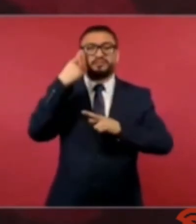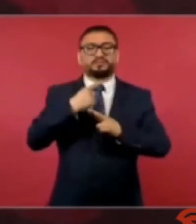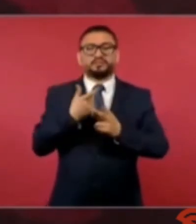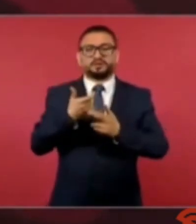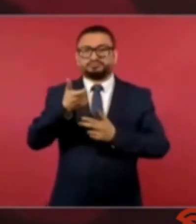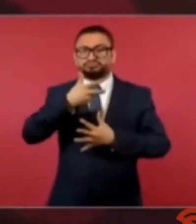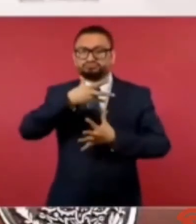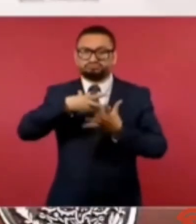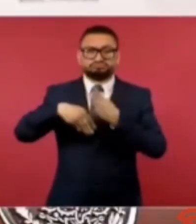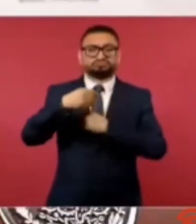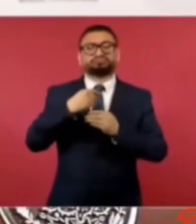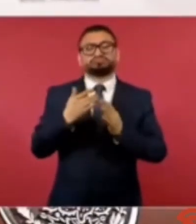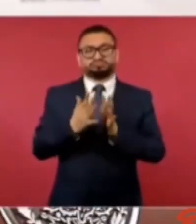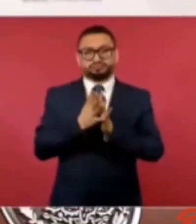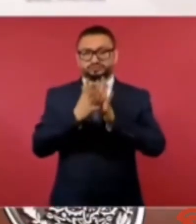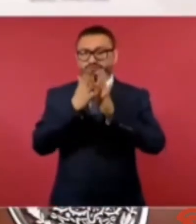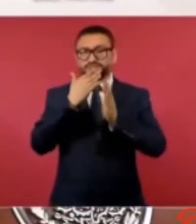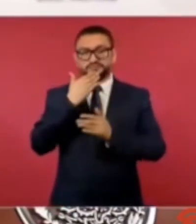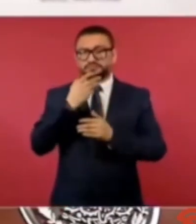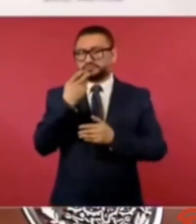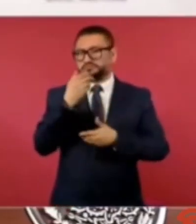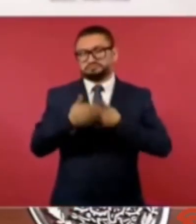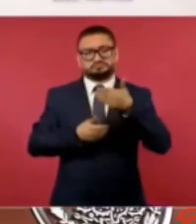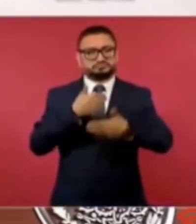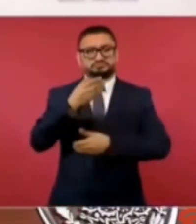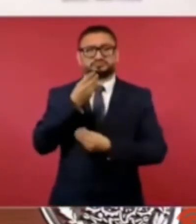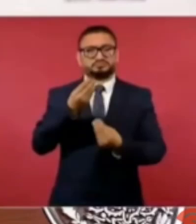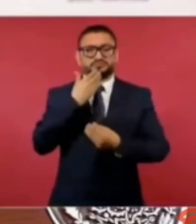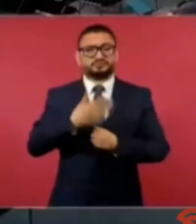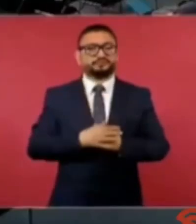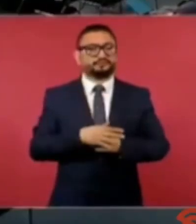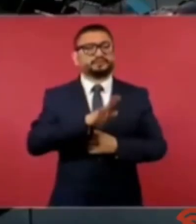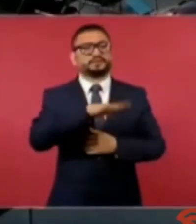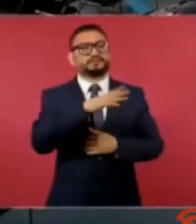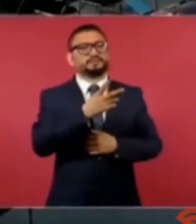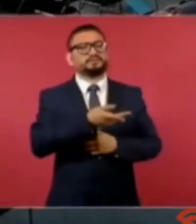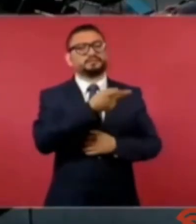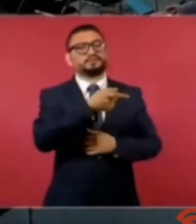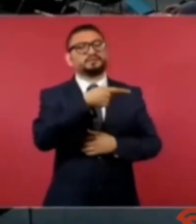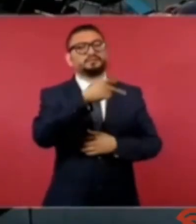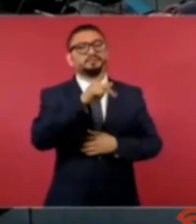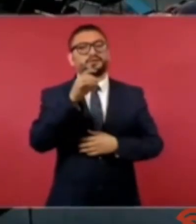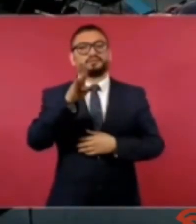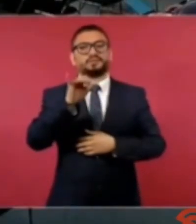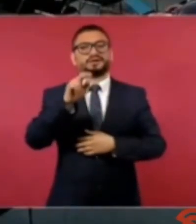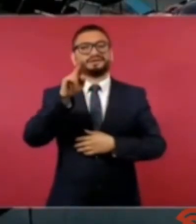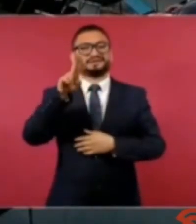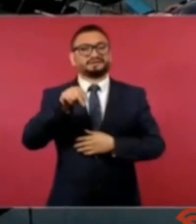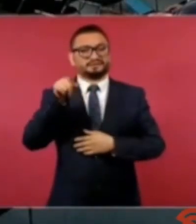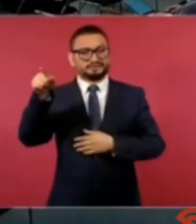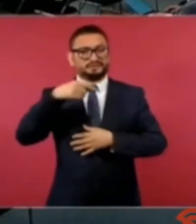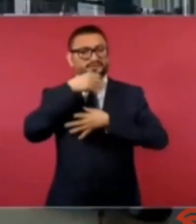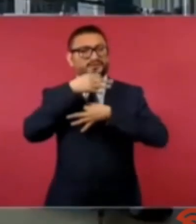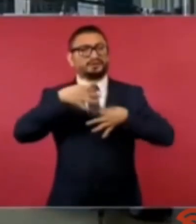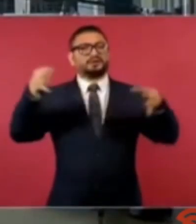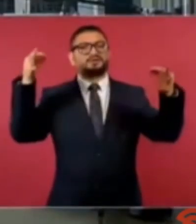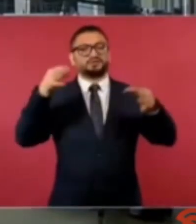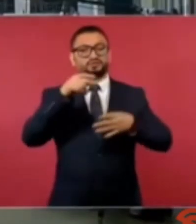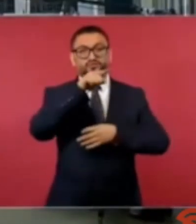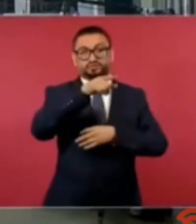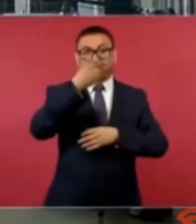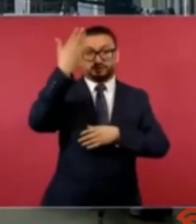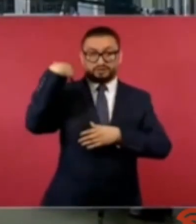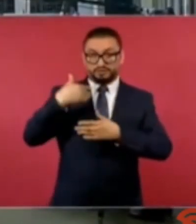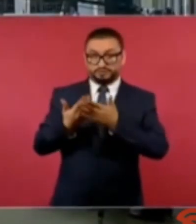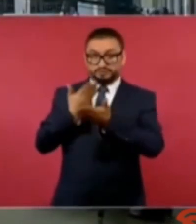en eso se ha avanzado muchísimo presidente pero esto que va a anunciar Joe Biden es parte de lo que usted le ha